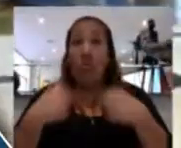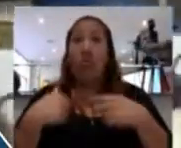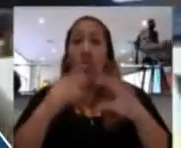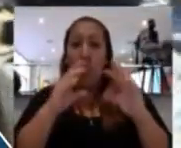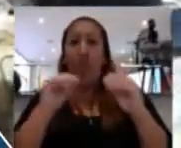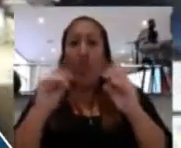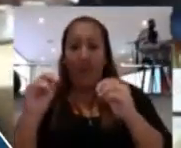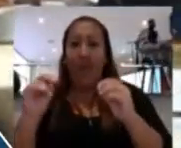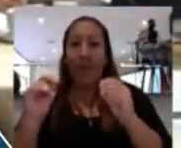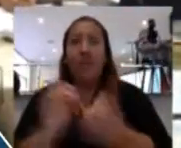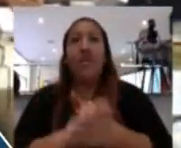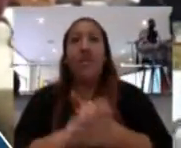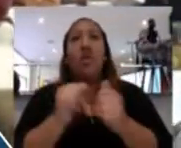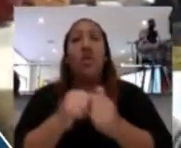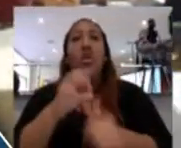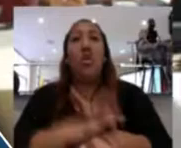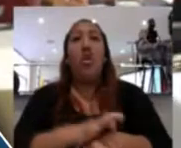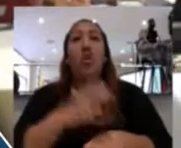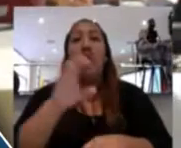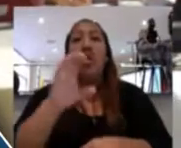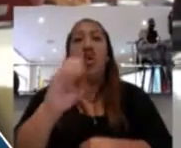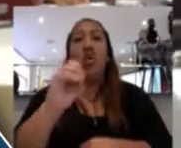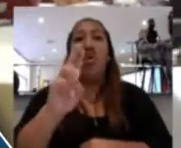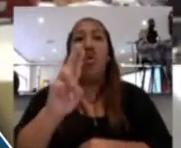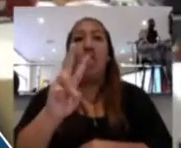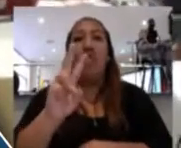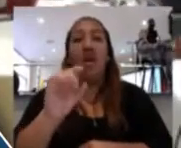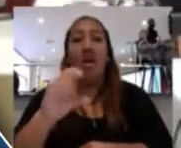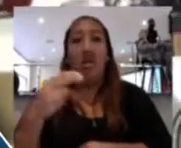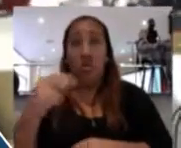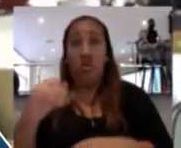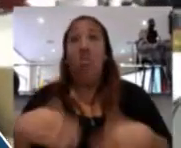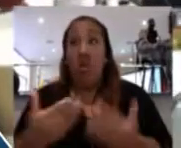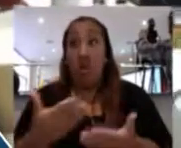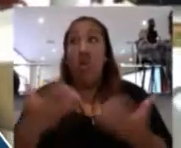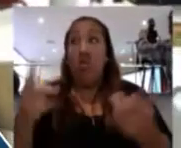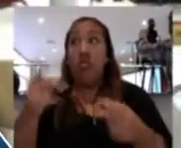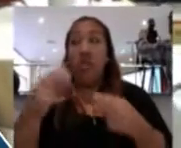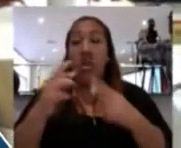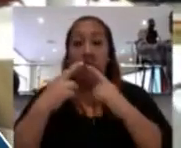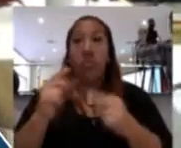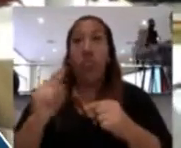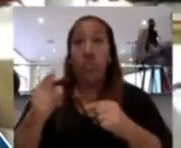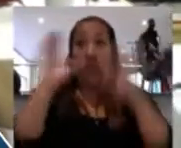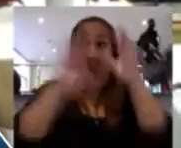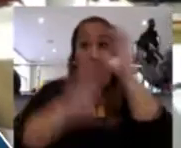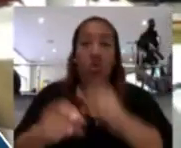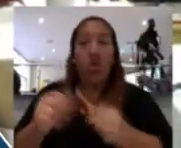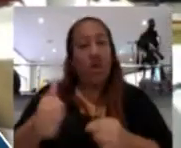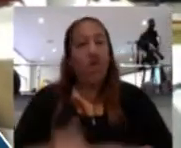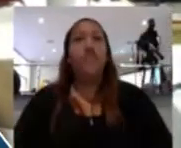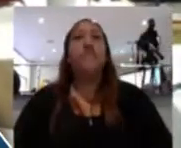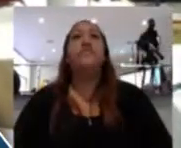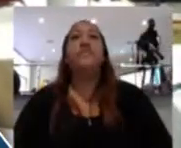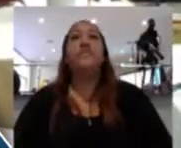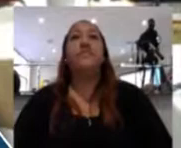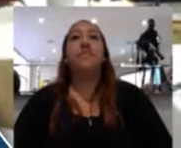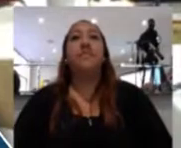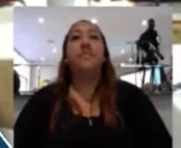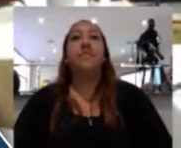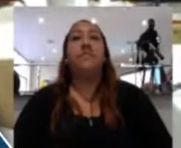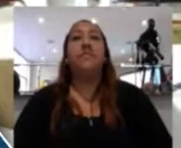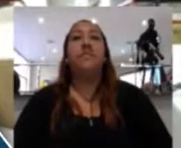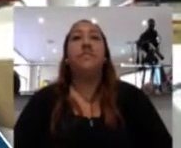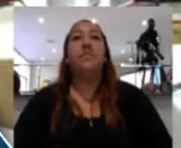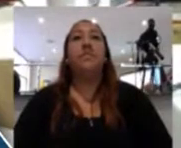entonces con la doctora Gloria Corbacho para que estas cosas puedan tener ese resultado que se está buscando. Yo le pediría que